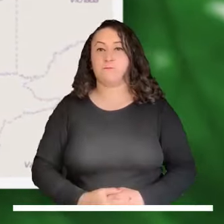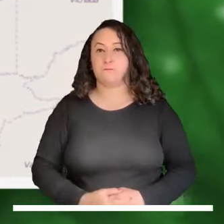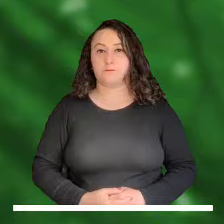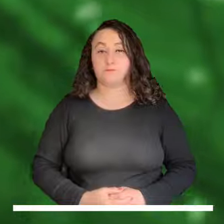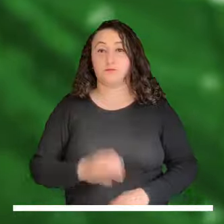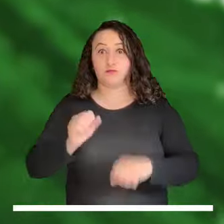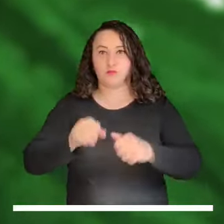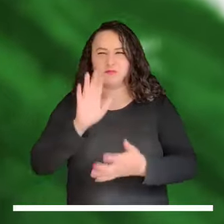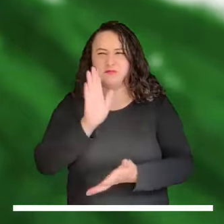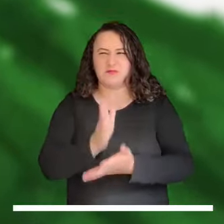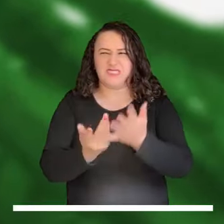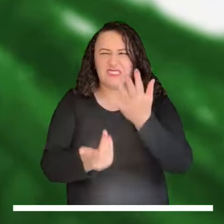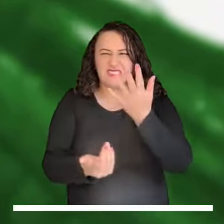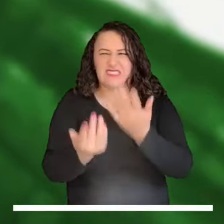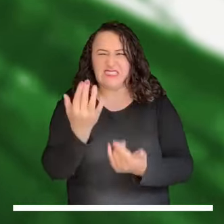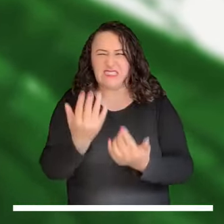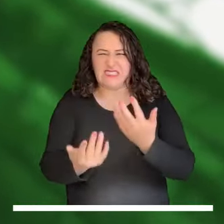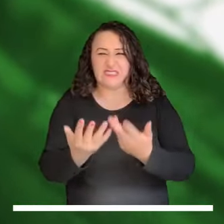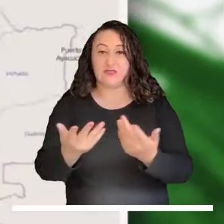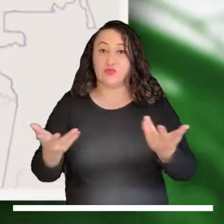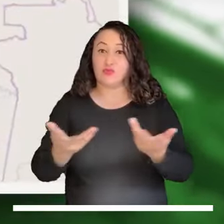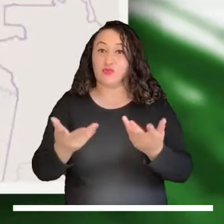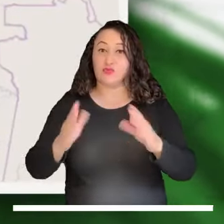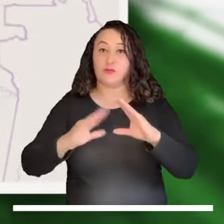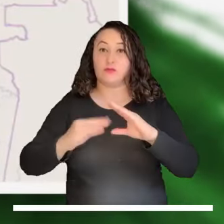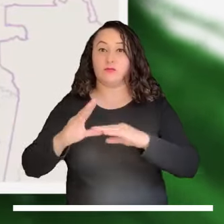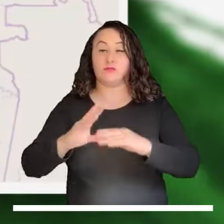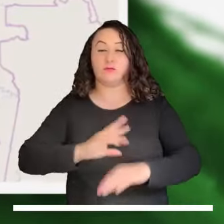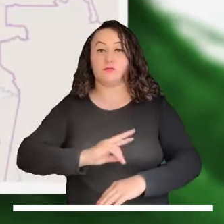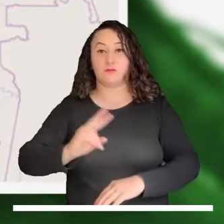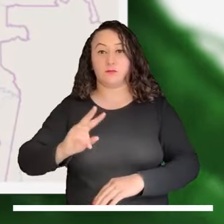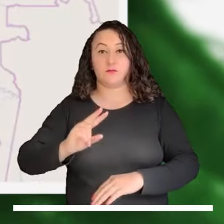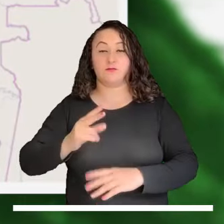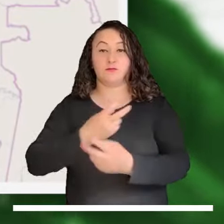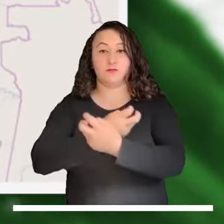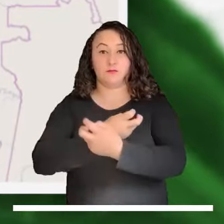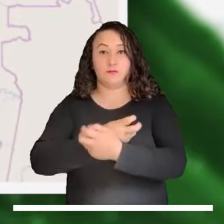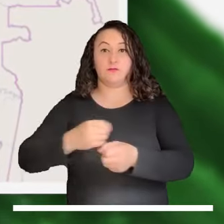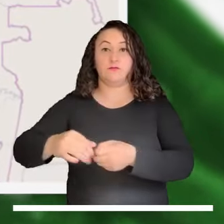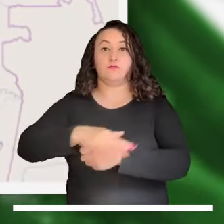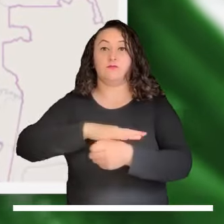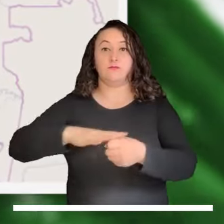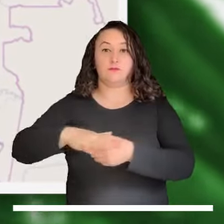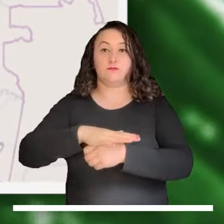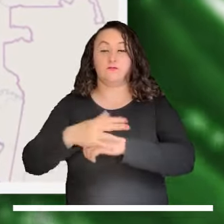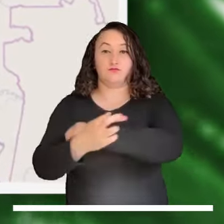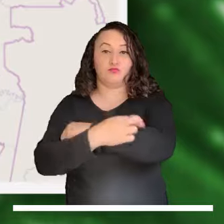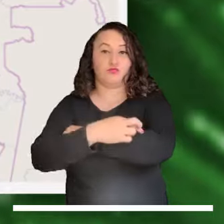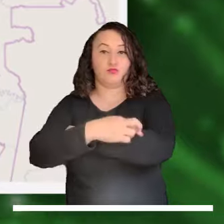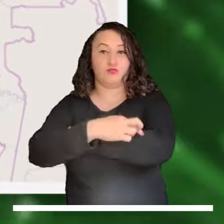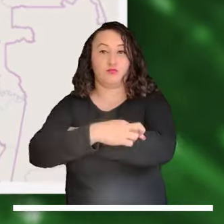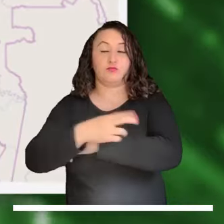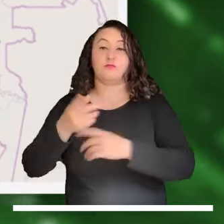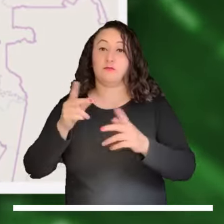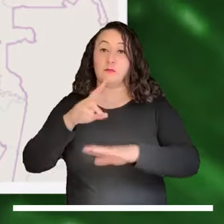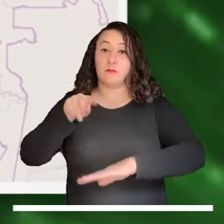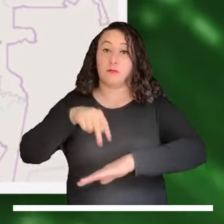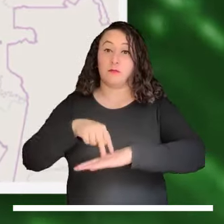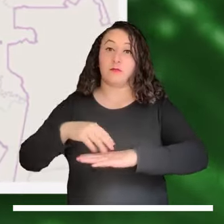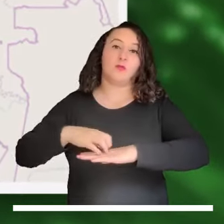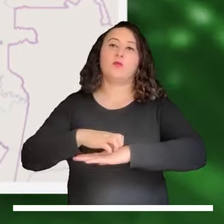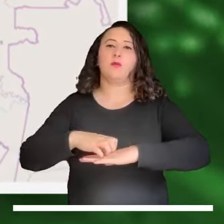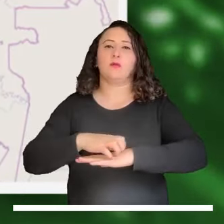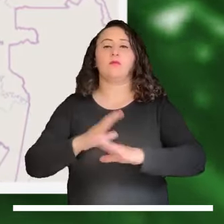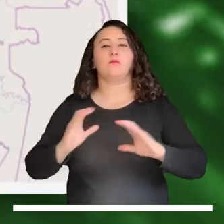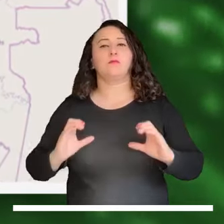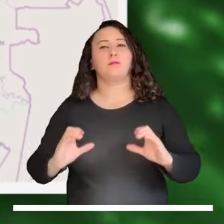Alta probabilidad de incendios se proyecta sobre Cauca, Valle del Cauca, Huila, Cundinamarca y Putumayo. En